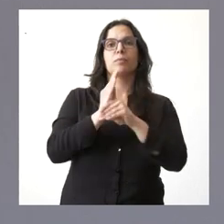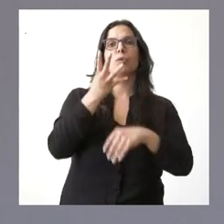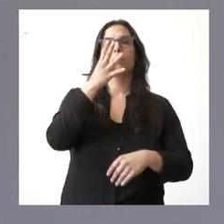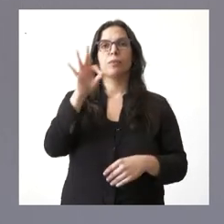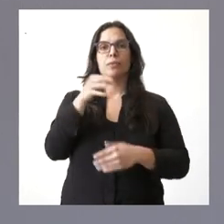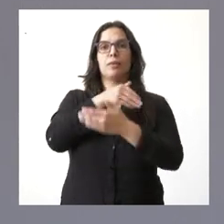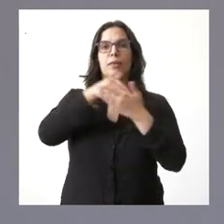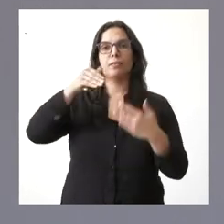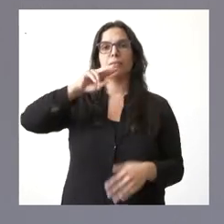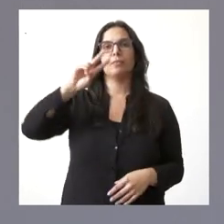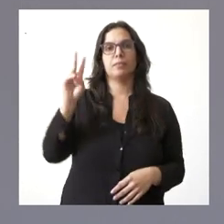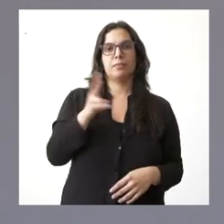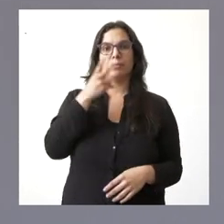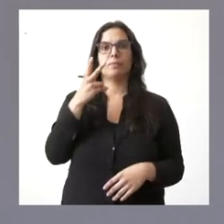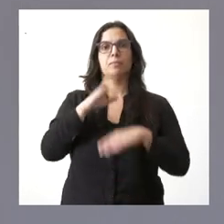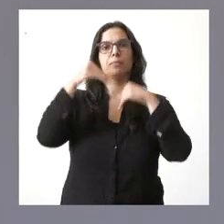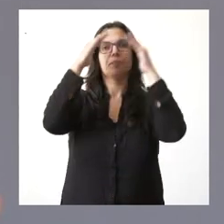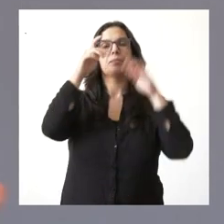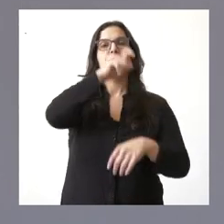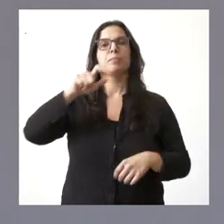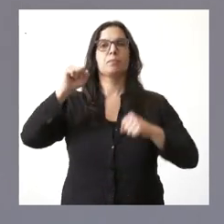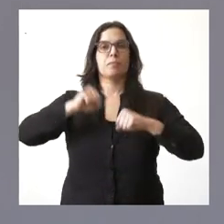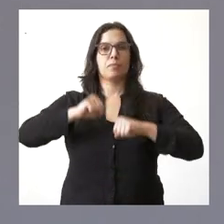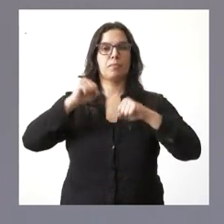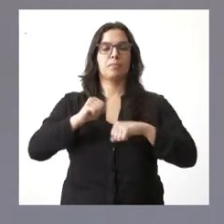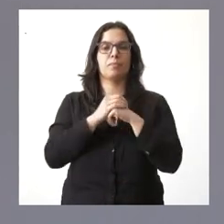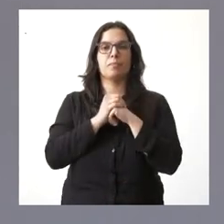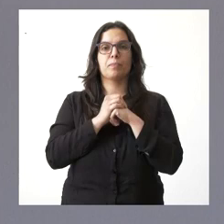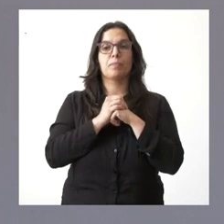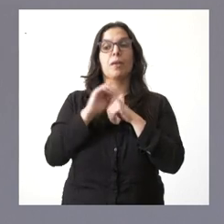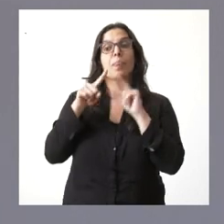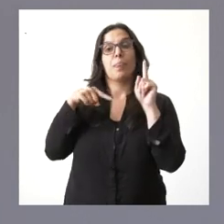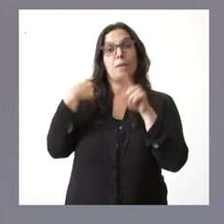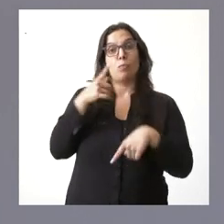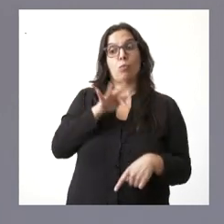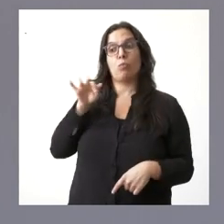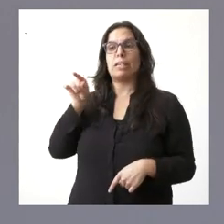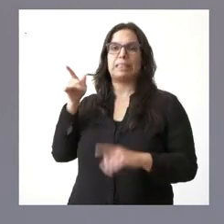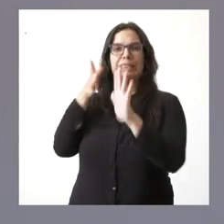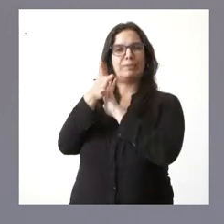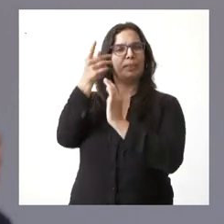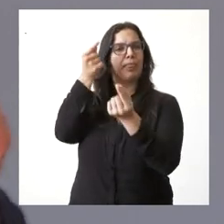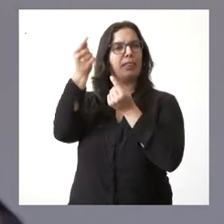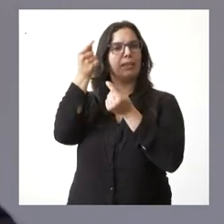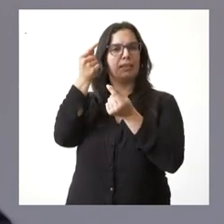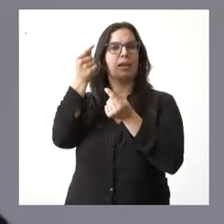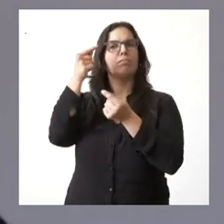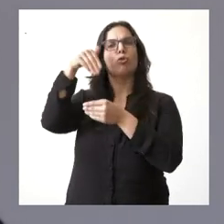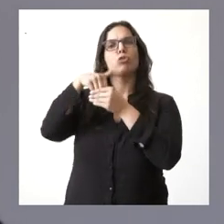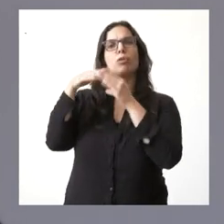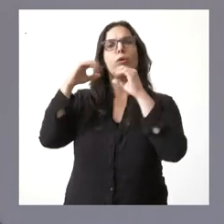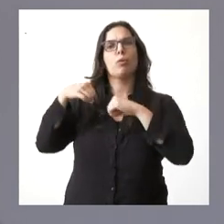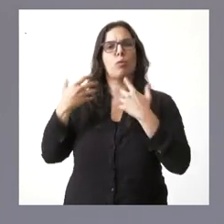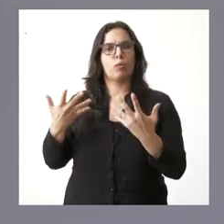dirigidos a la protección y atención a las personas mayores. Posteriormente, ella dará detalle del contenido de ese acuerdo.